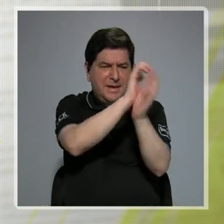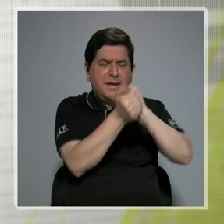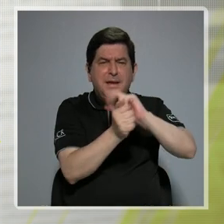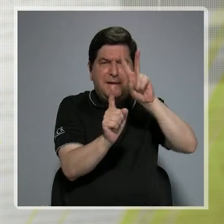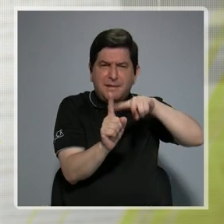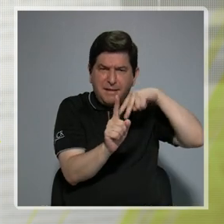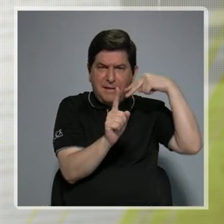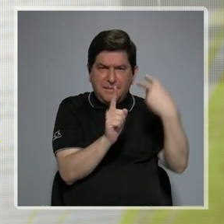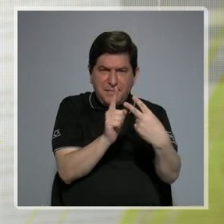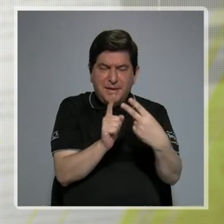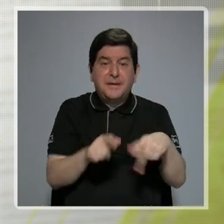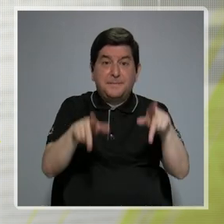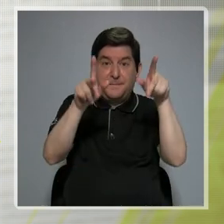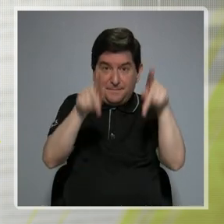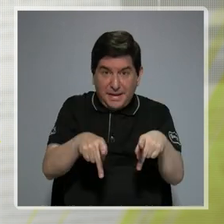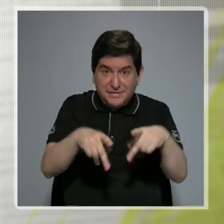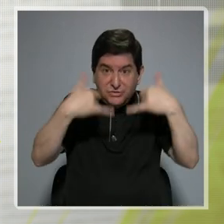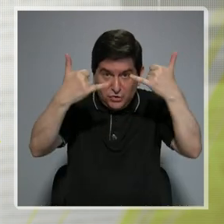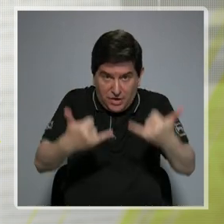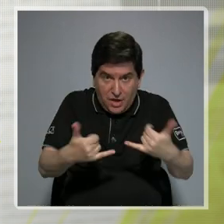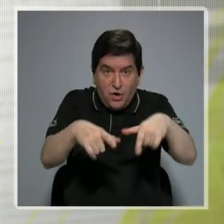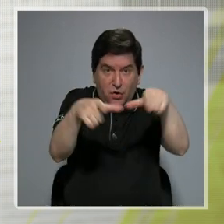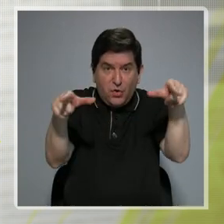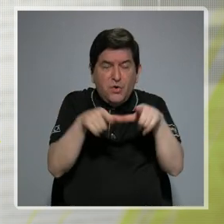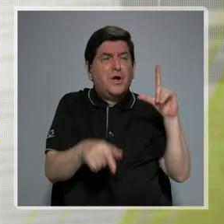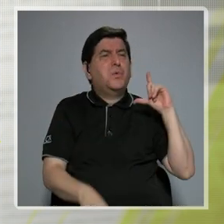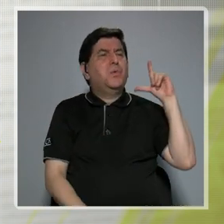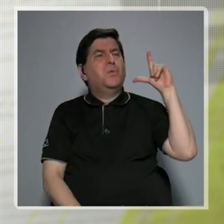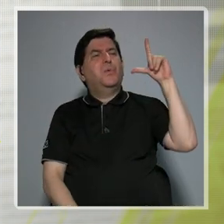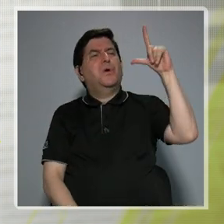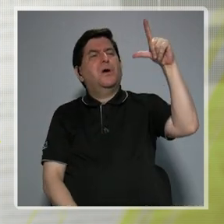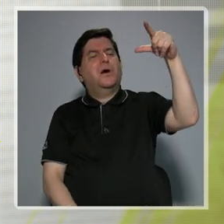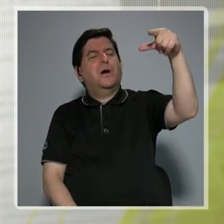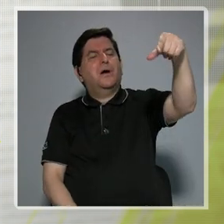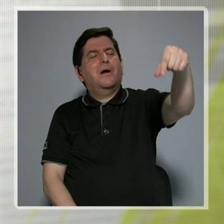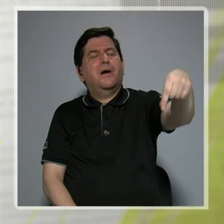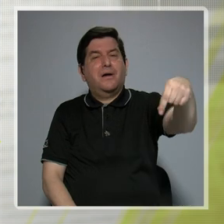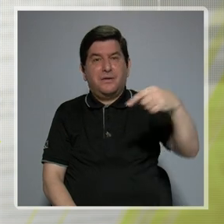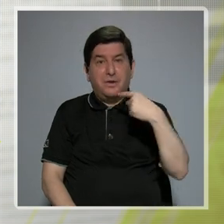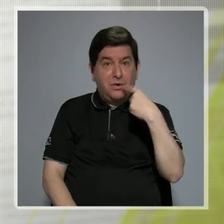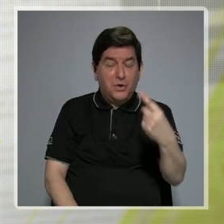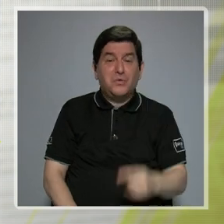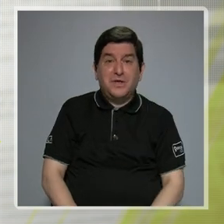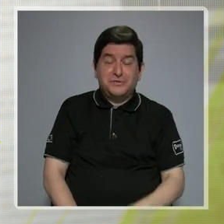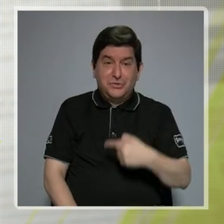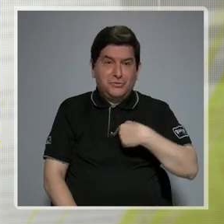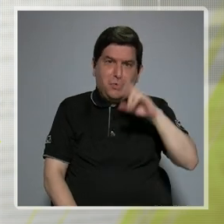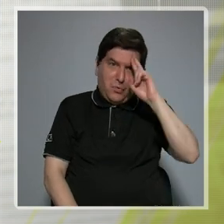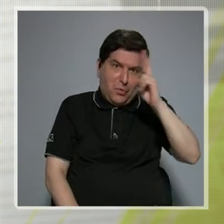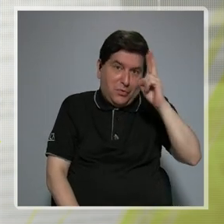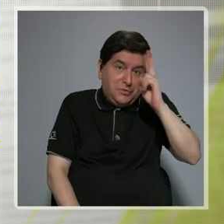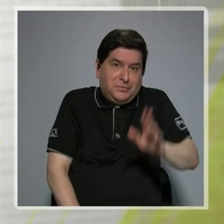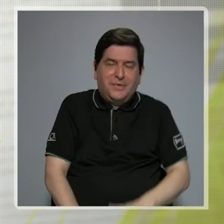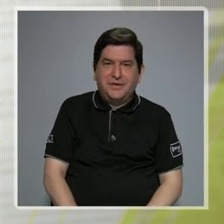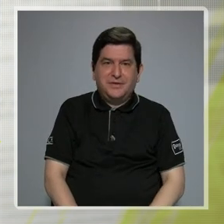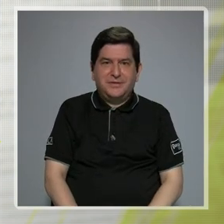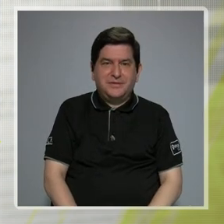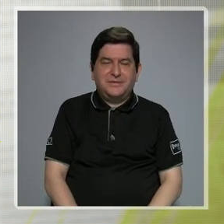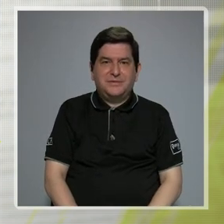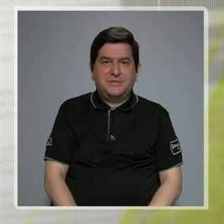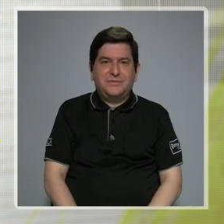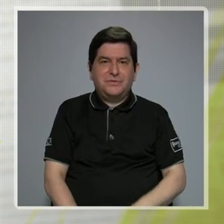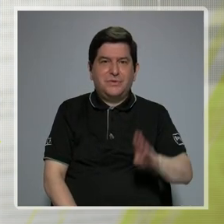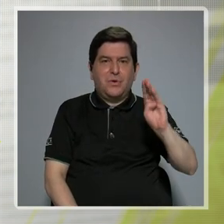paradigmas de que una persona ahorita, en un lugar remoto, y lo voy a decir con mucho cariño y respeto, Barra del